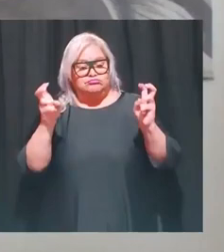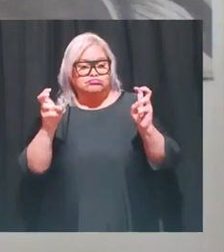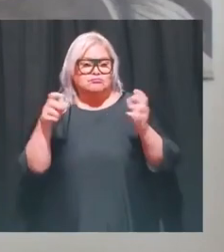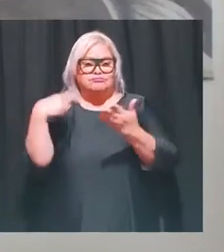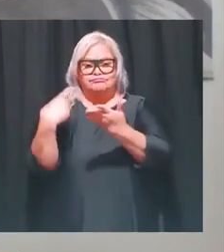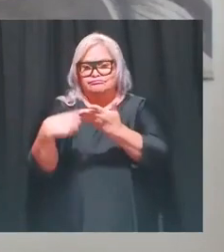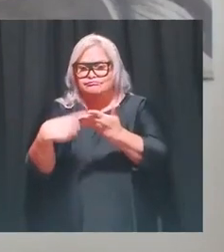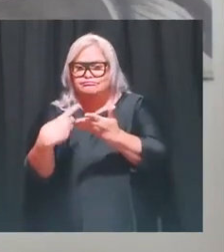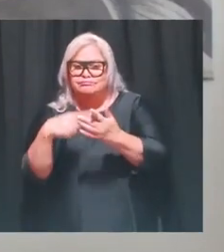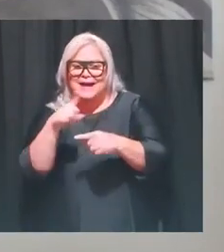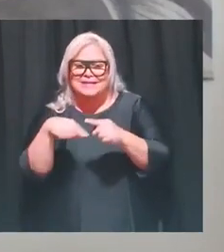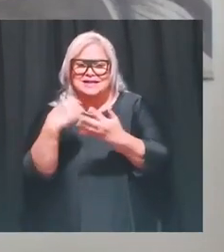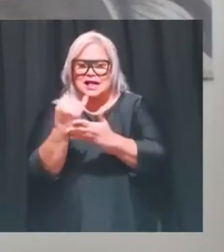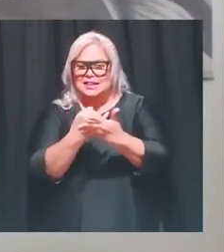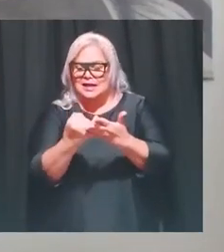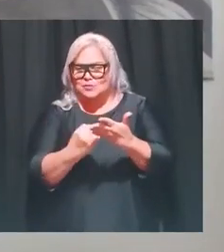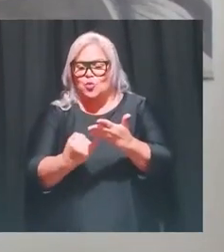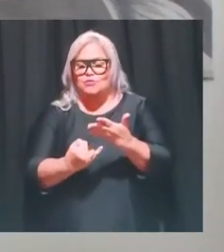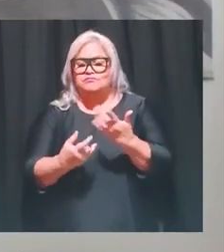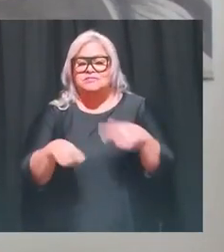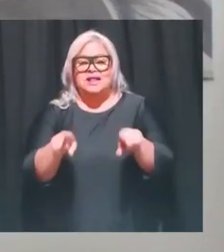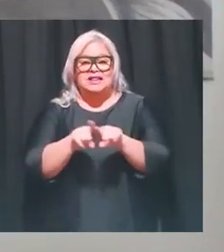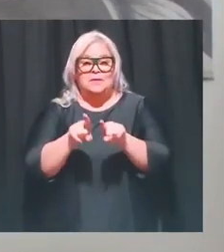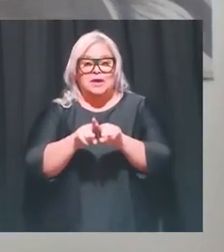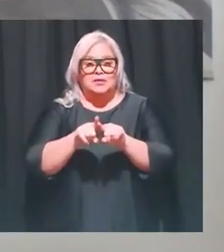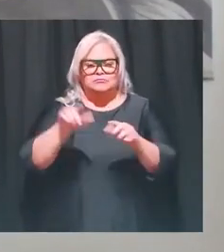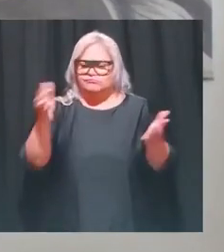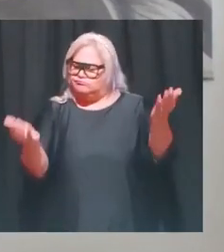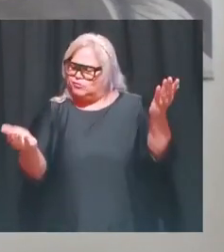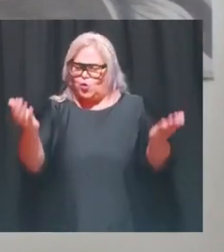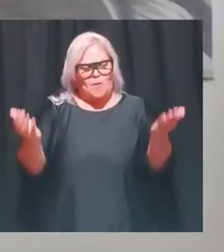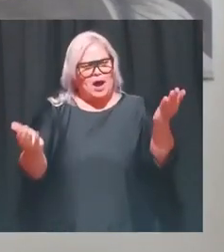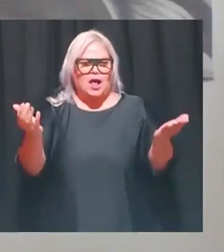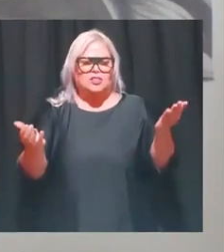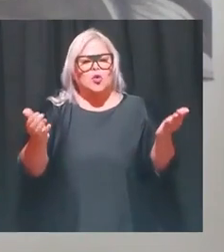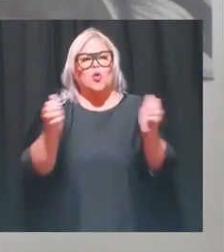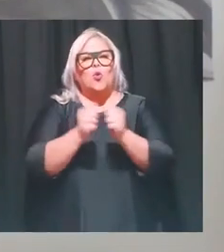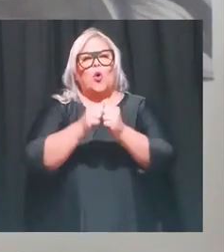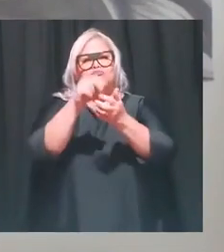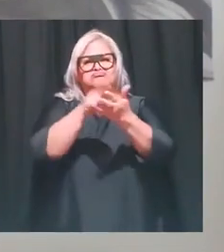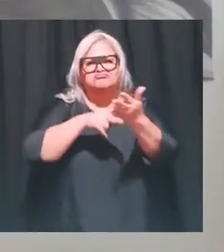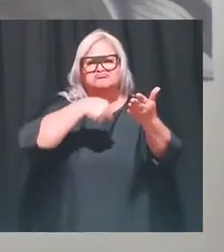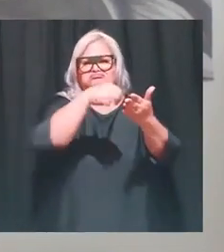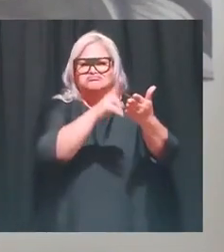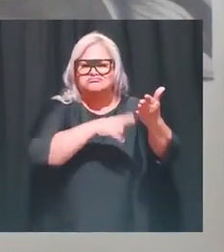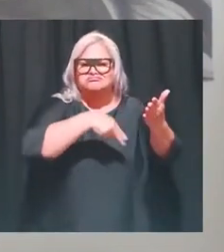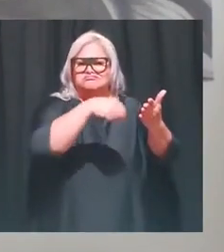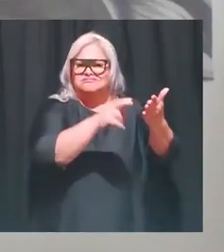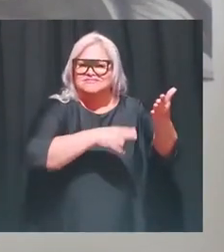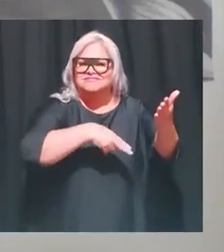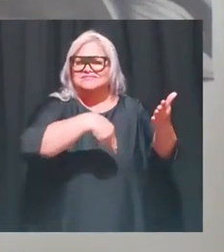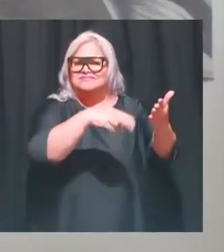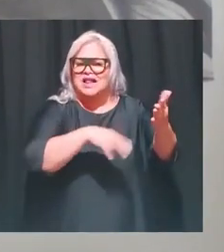dibujos. También les voy a estar comparando esos dibujos a algunas obras de arte que han hecho